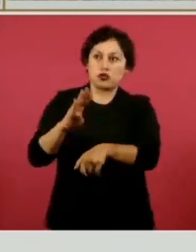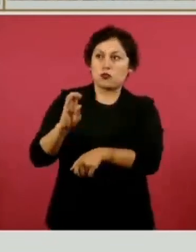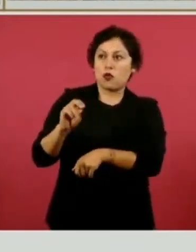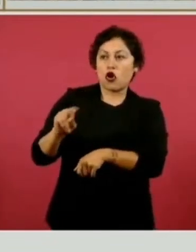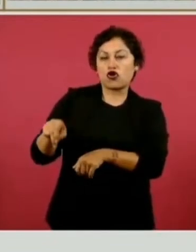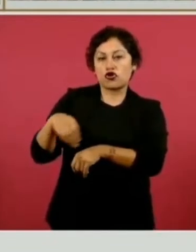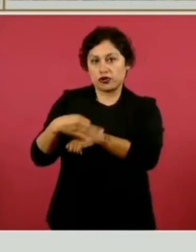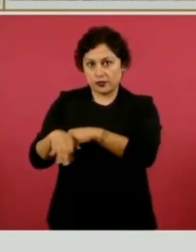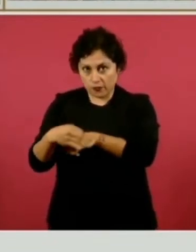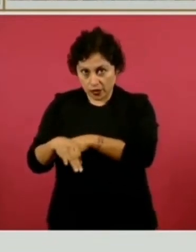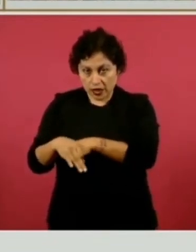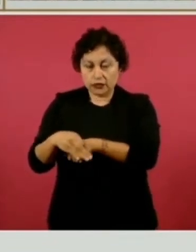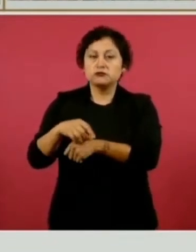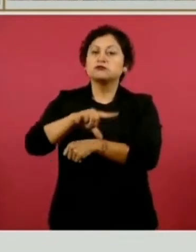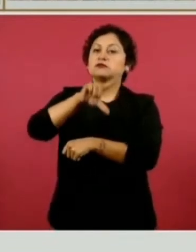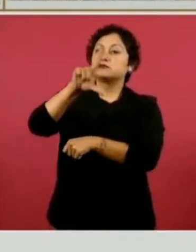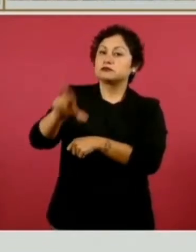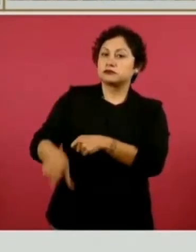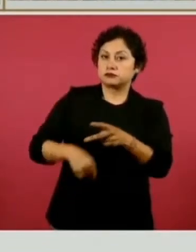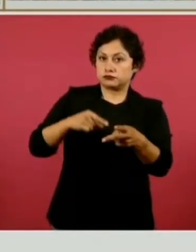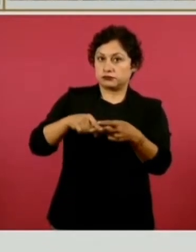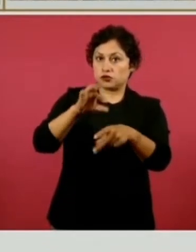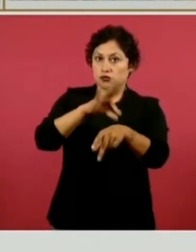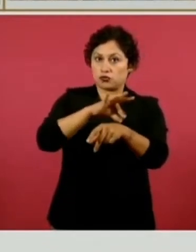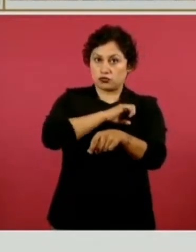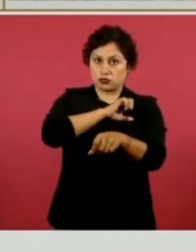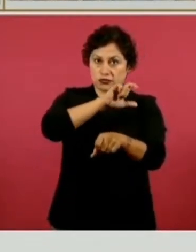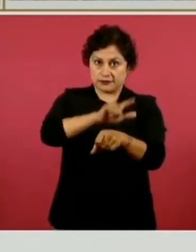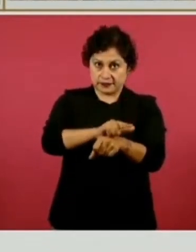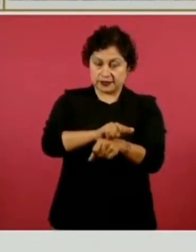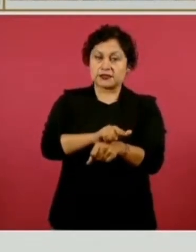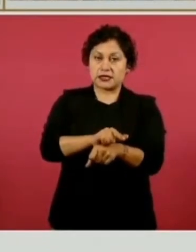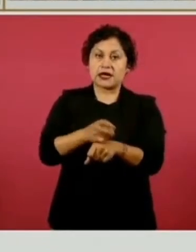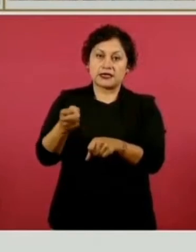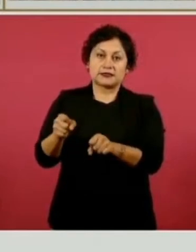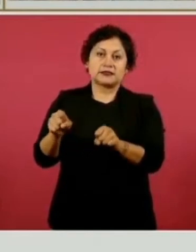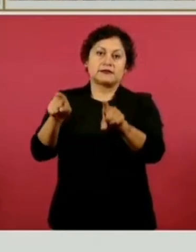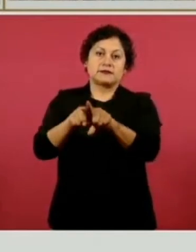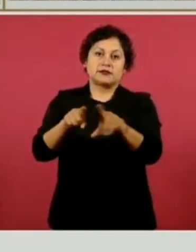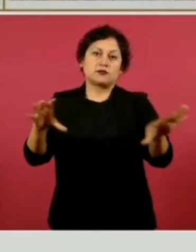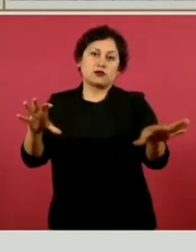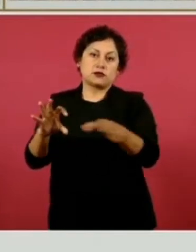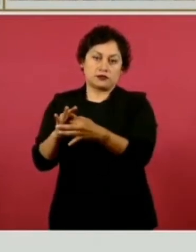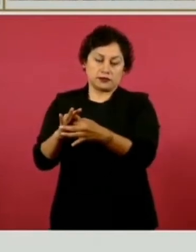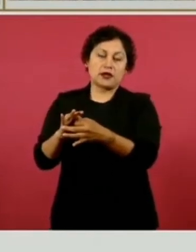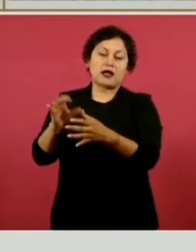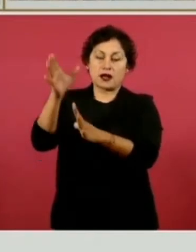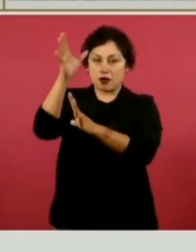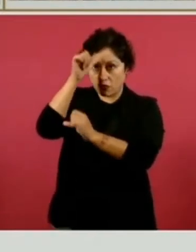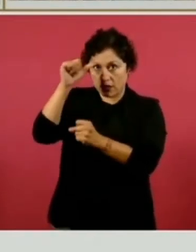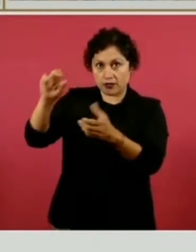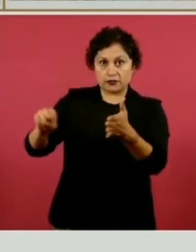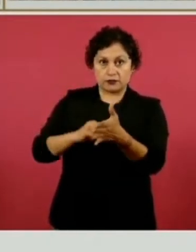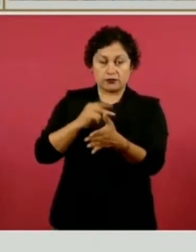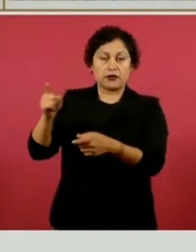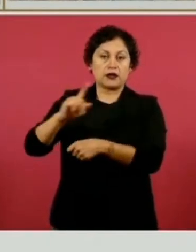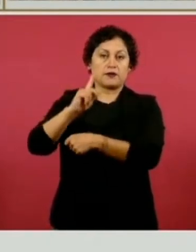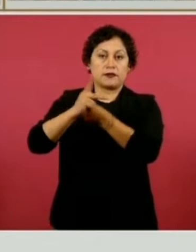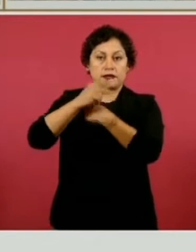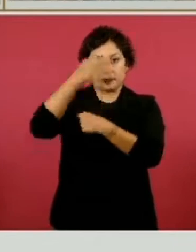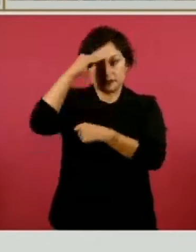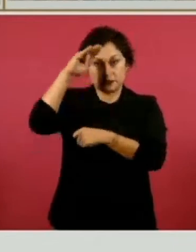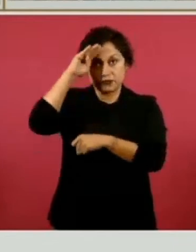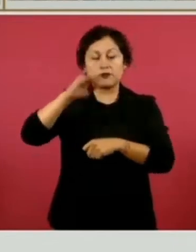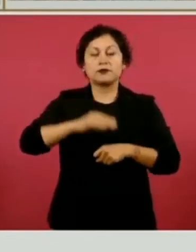especialistas que tenemos en el convenio con la República de Cuba. También en los 32, en 32